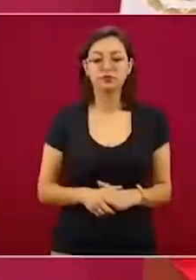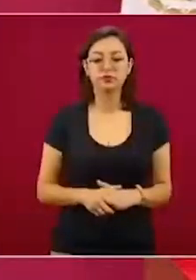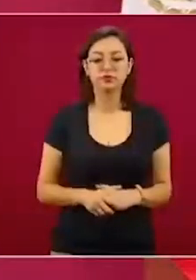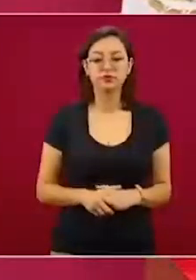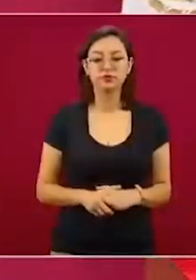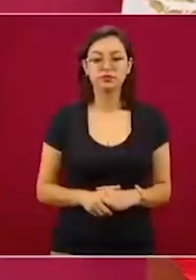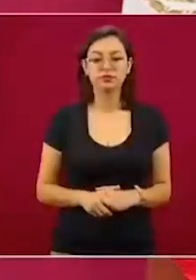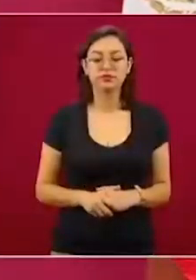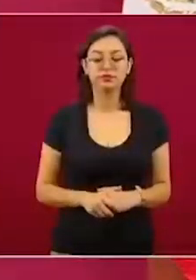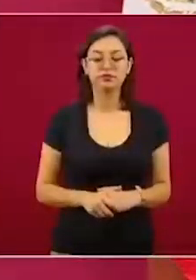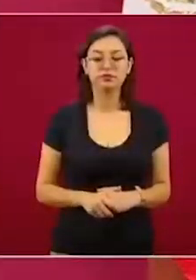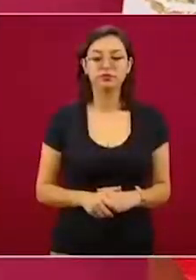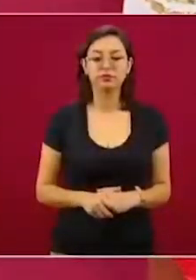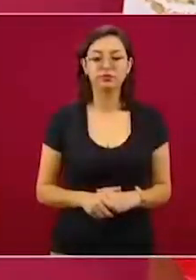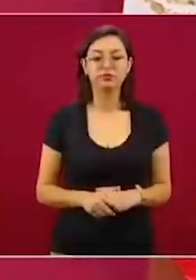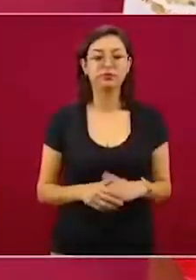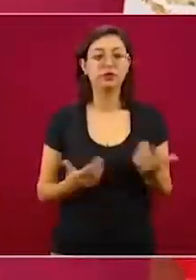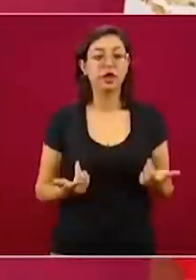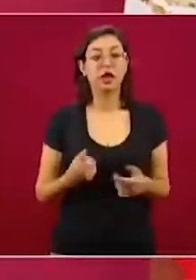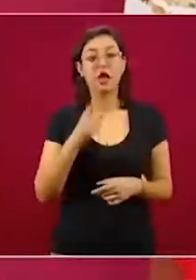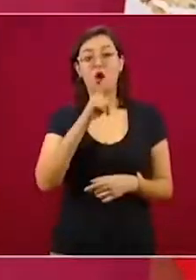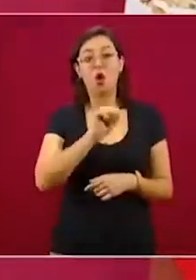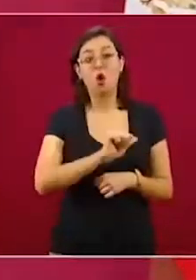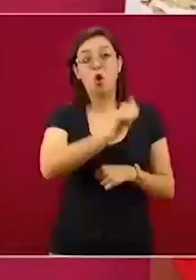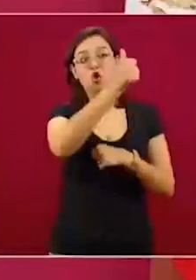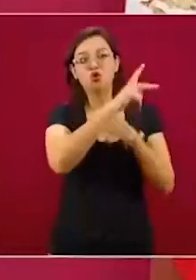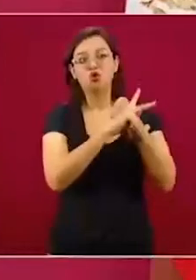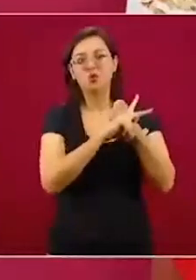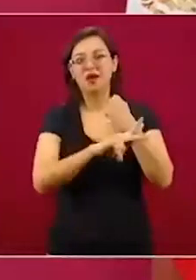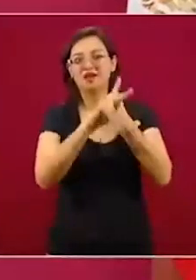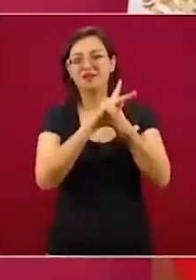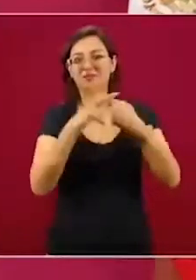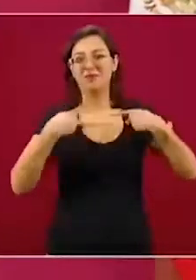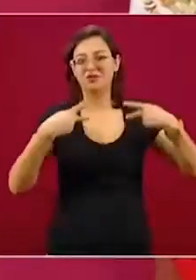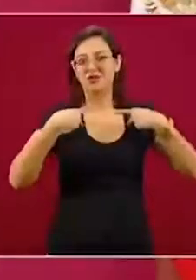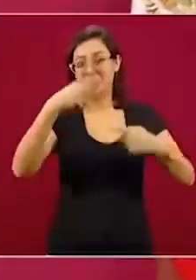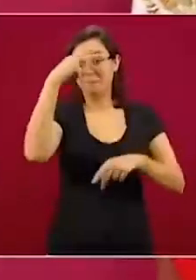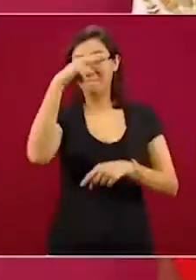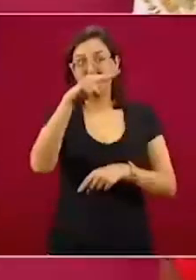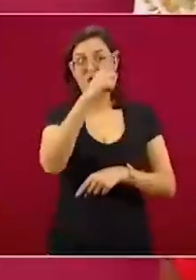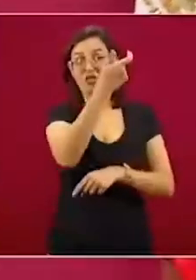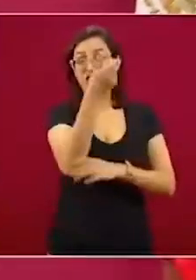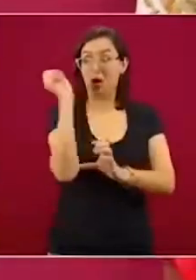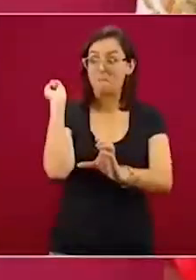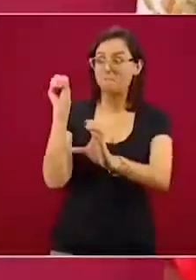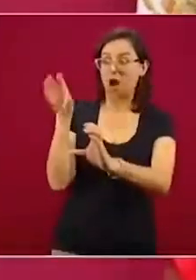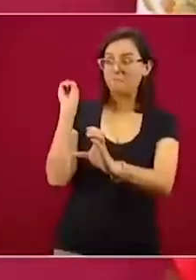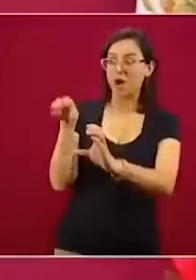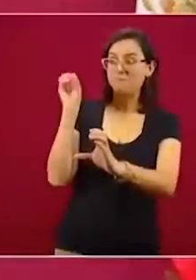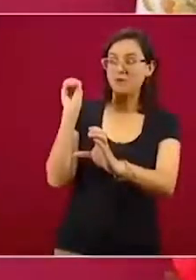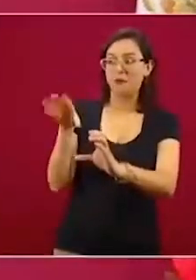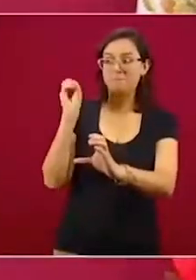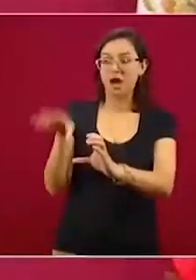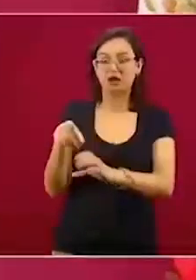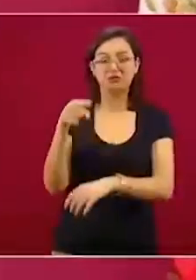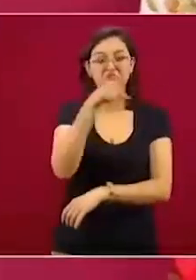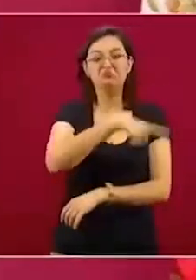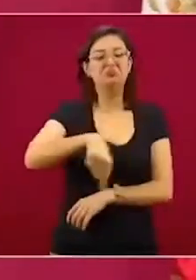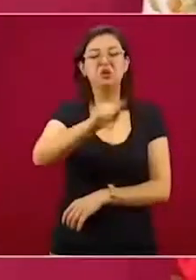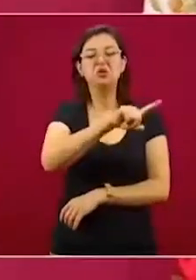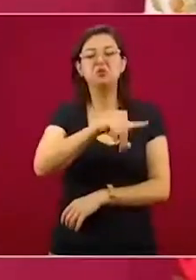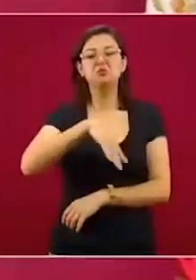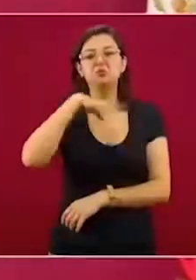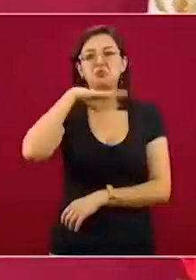las remesas, se quedaron con los ojos cuadrados,